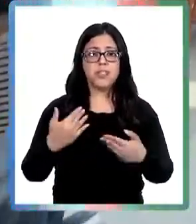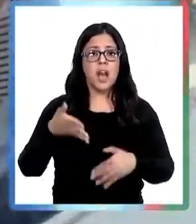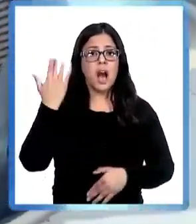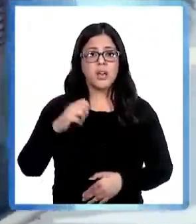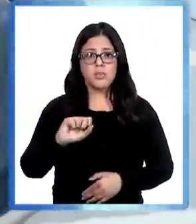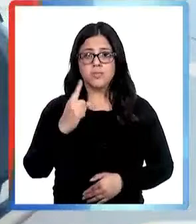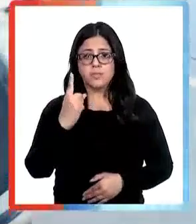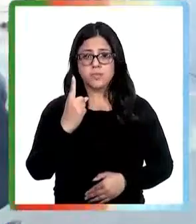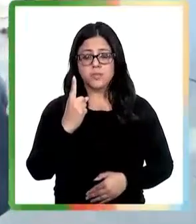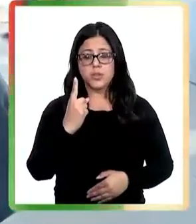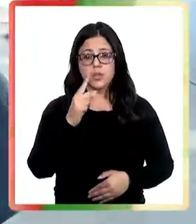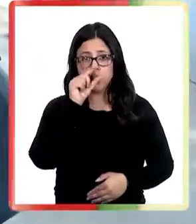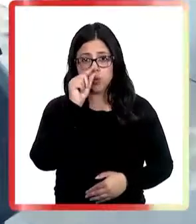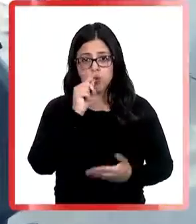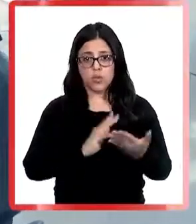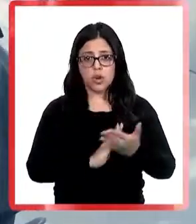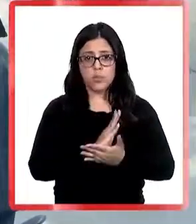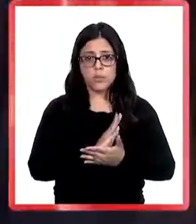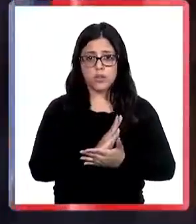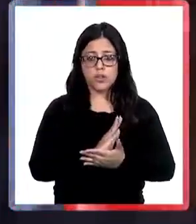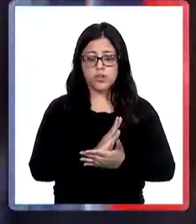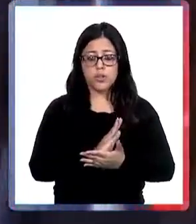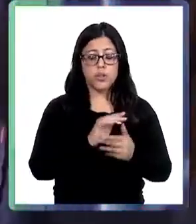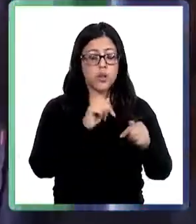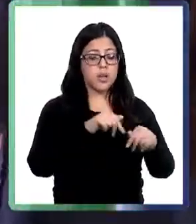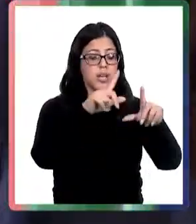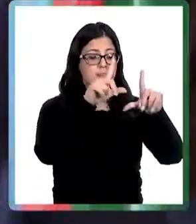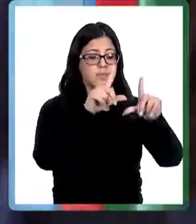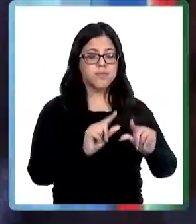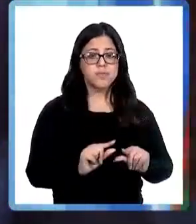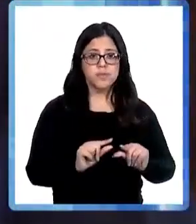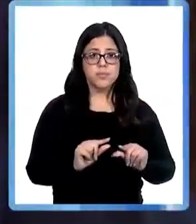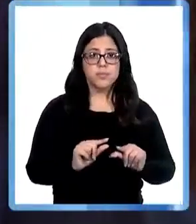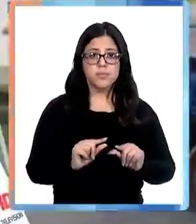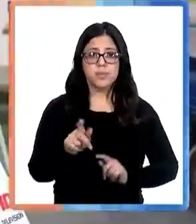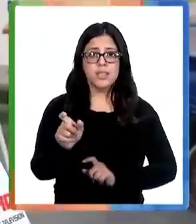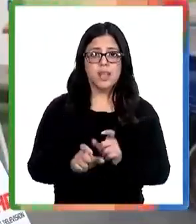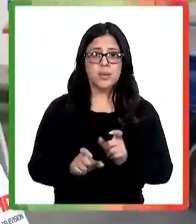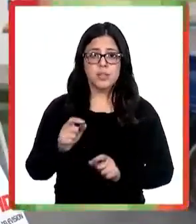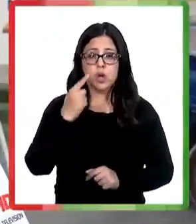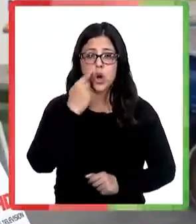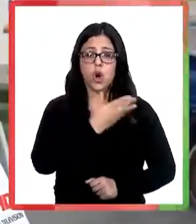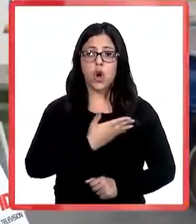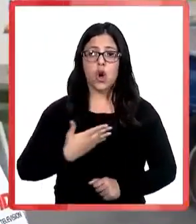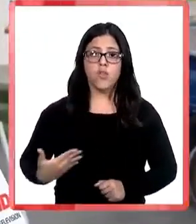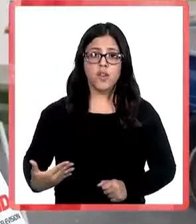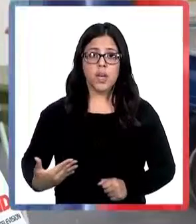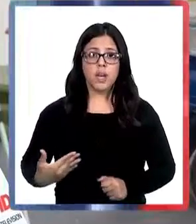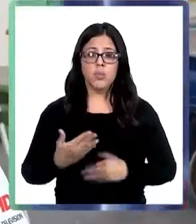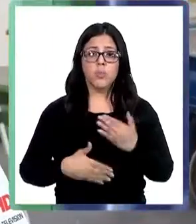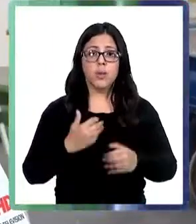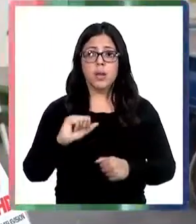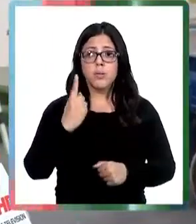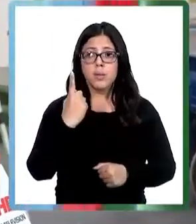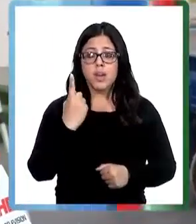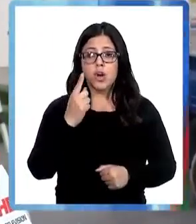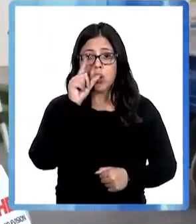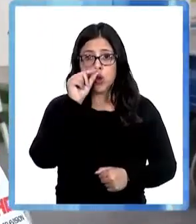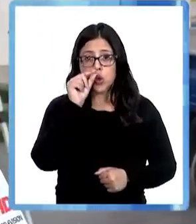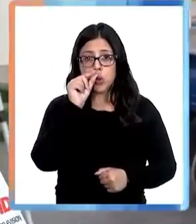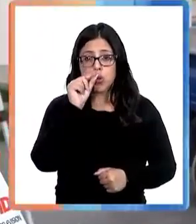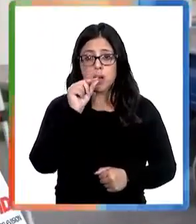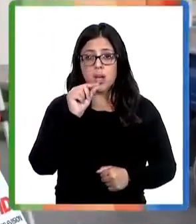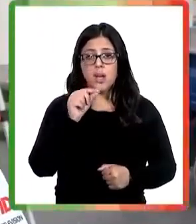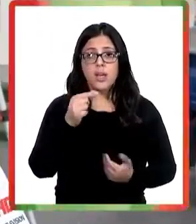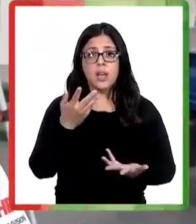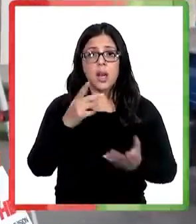octubre. Actualmente se ha visto una baja o un declive en la vacunación. El gobierno implementó que a partir del 1 de octubre se elimina el